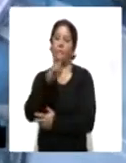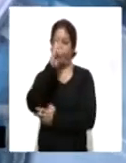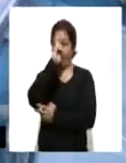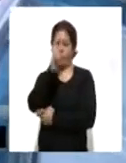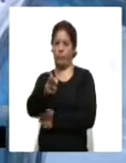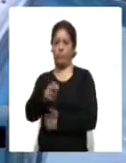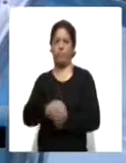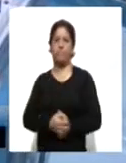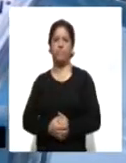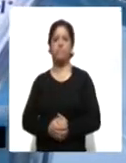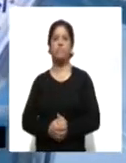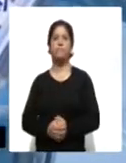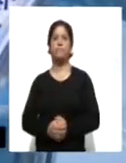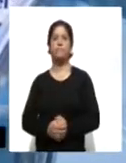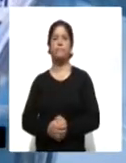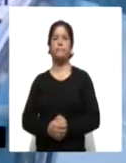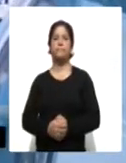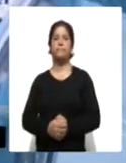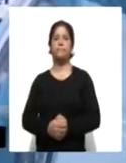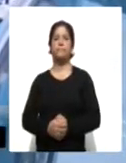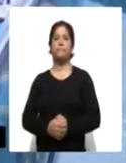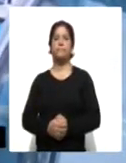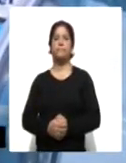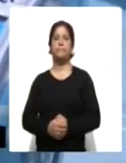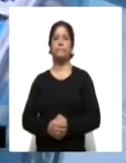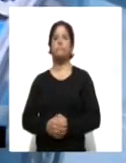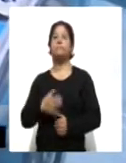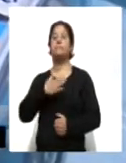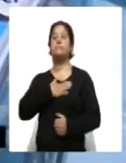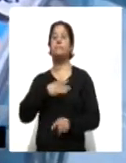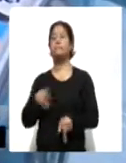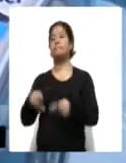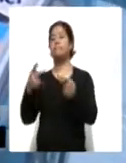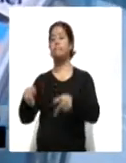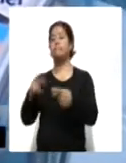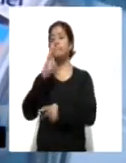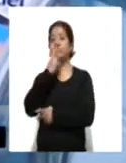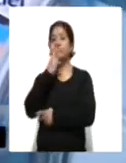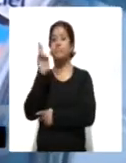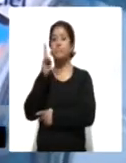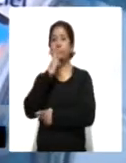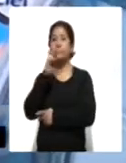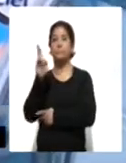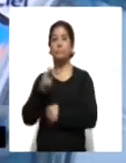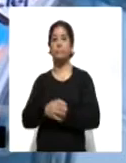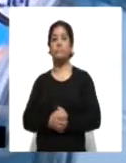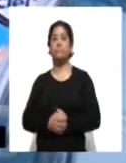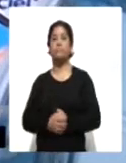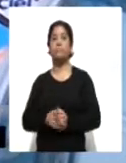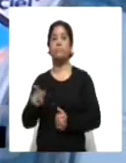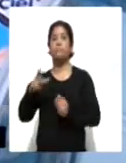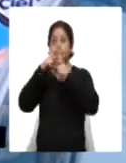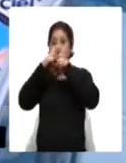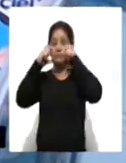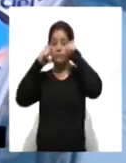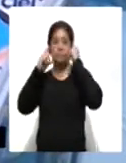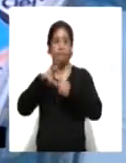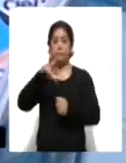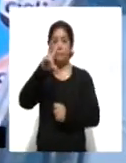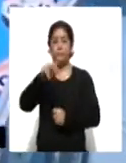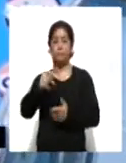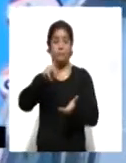permitido. Y como vendemos cigarros sueltos, no se quite el cubrebocas aunque compre.